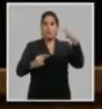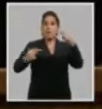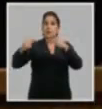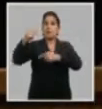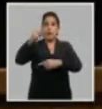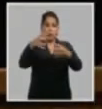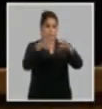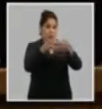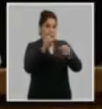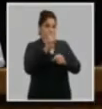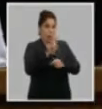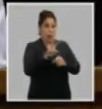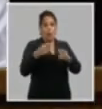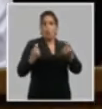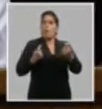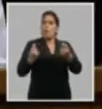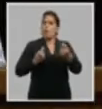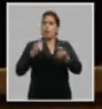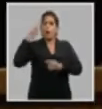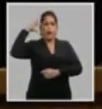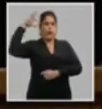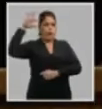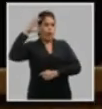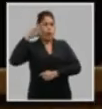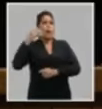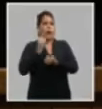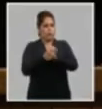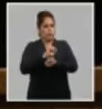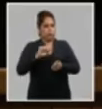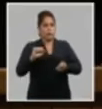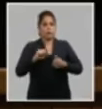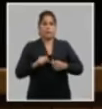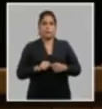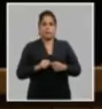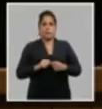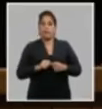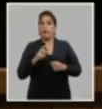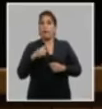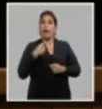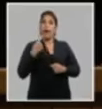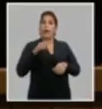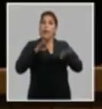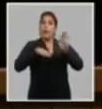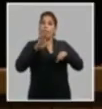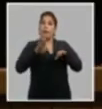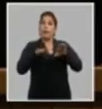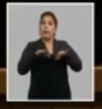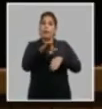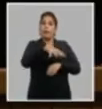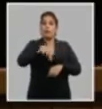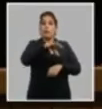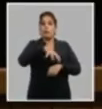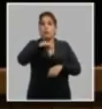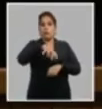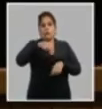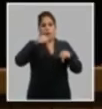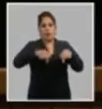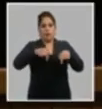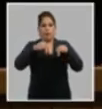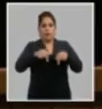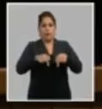se puso en la batalla ideológica a librar a tono con los escenarios actuales